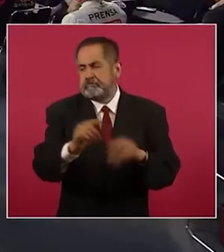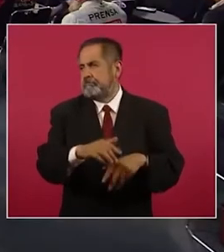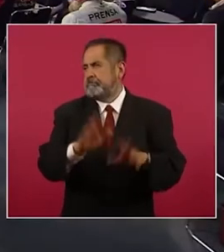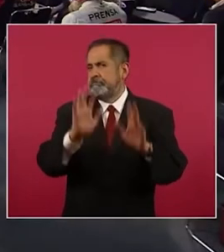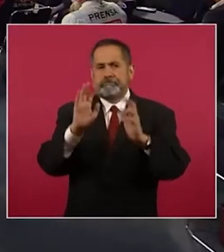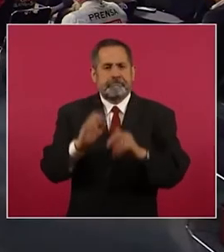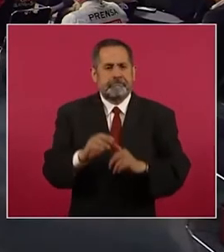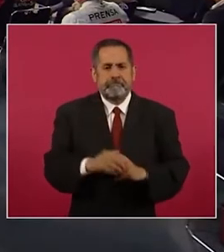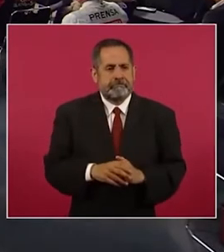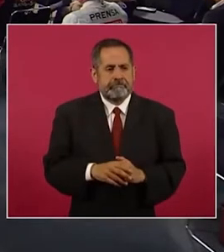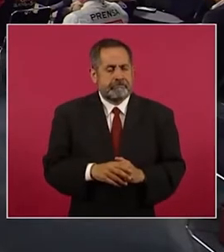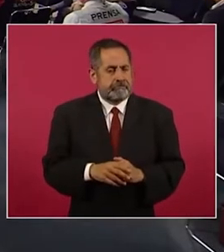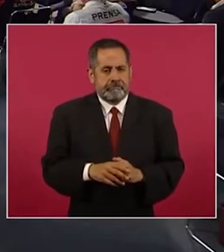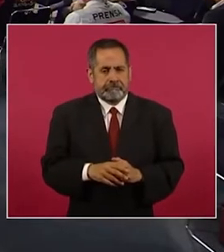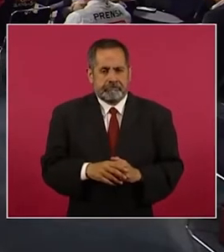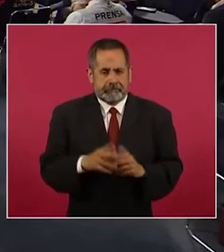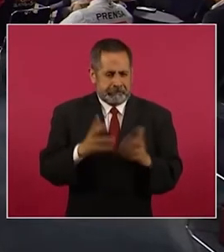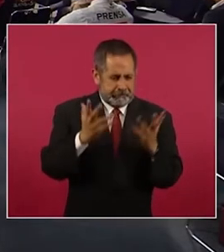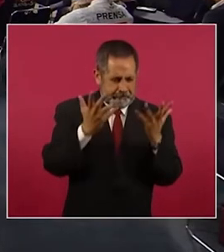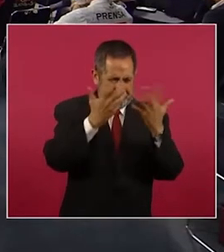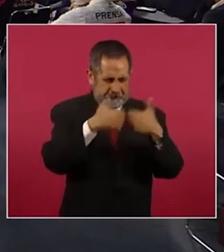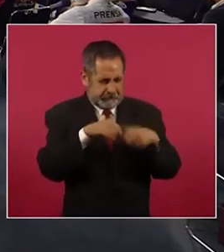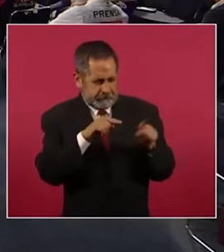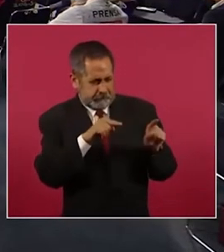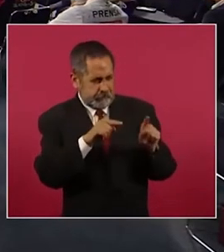todo un andamiaje